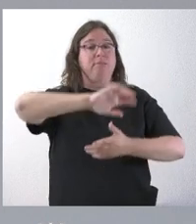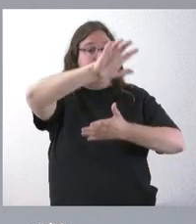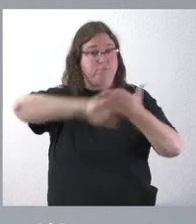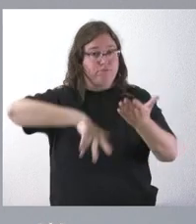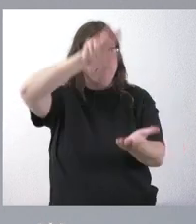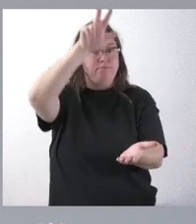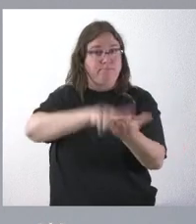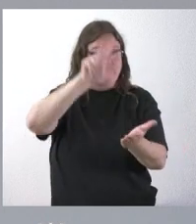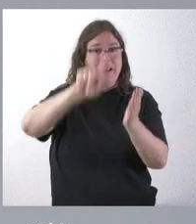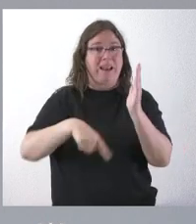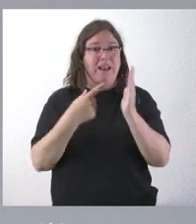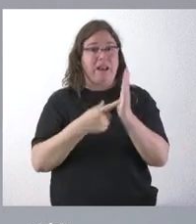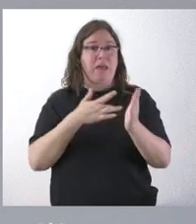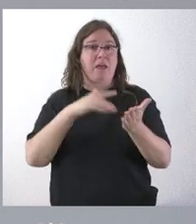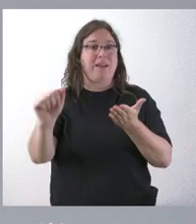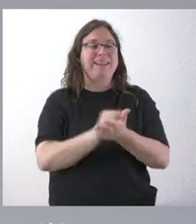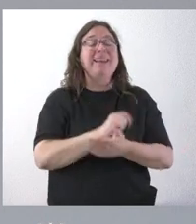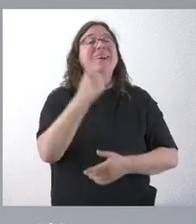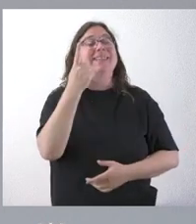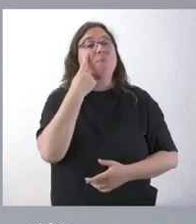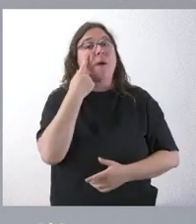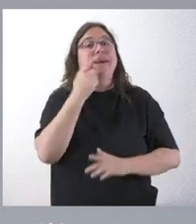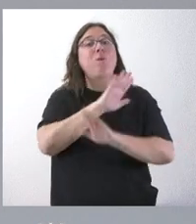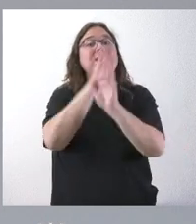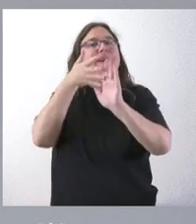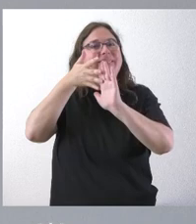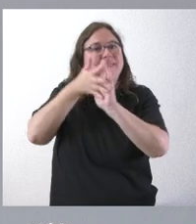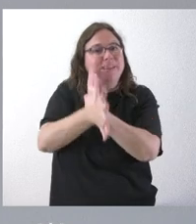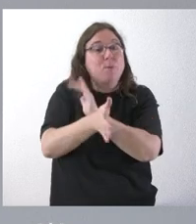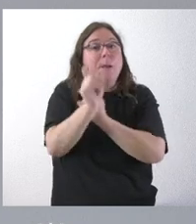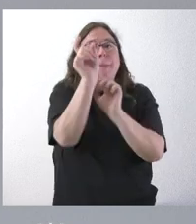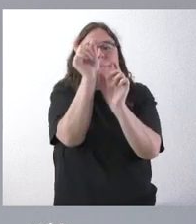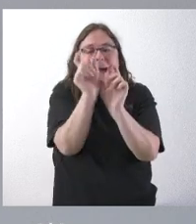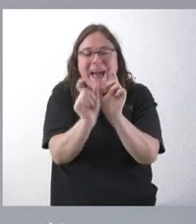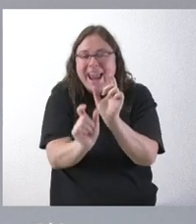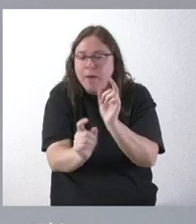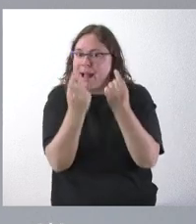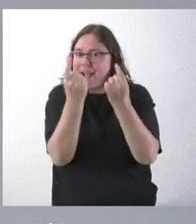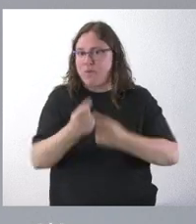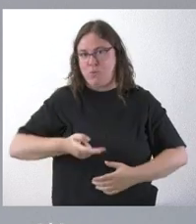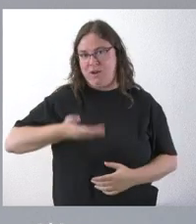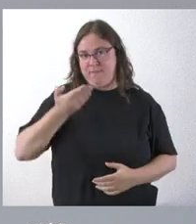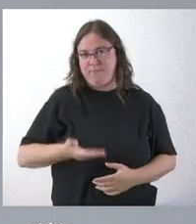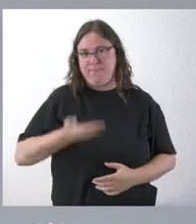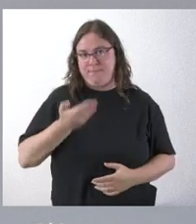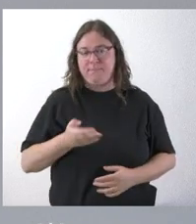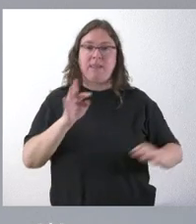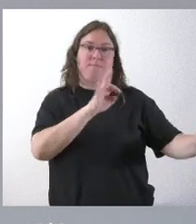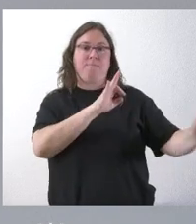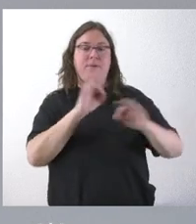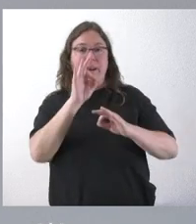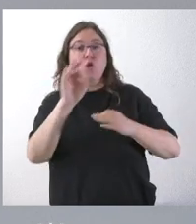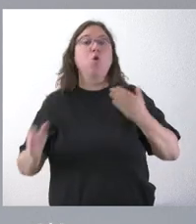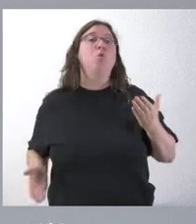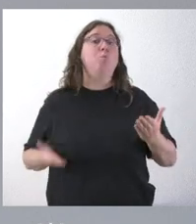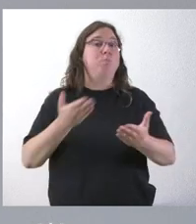definición, porque aquí cada palabra es importante en ese texto legal que en la misma se contempla. Preparación de esa propuesta